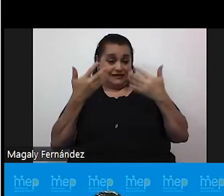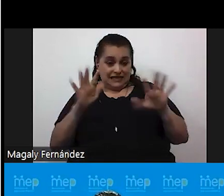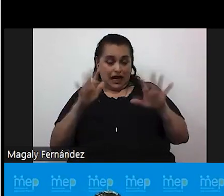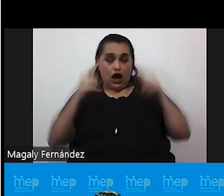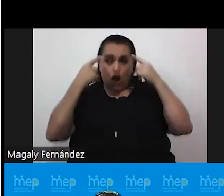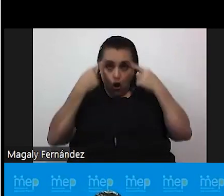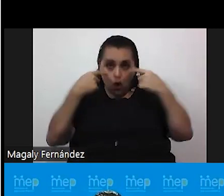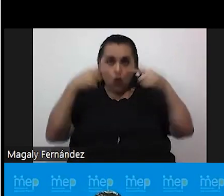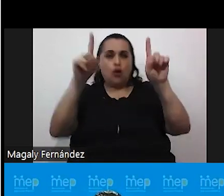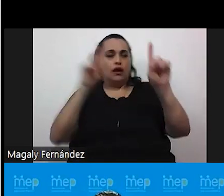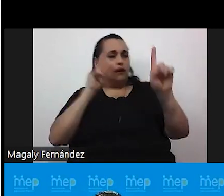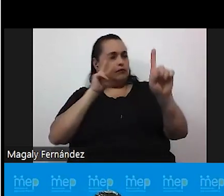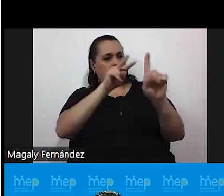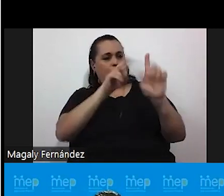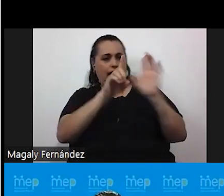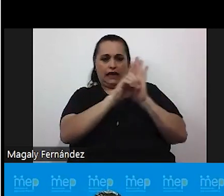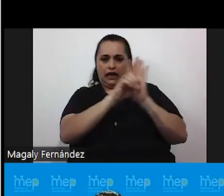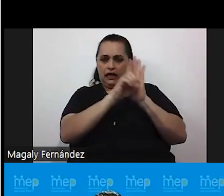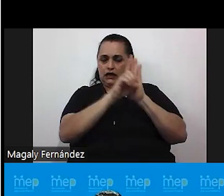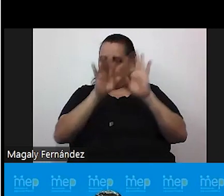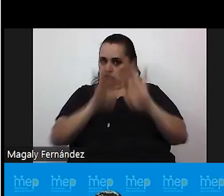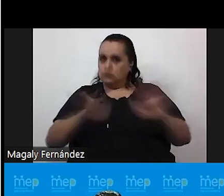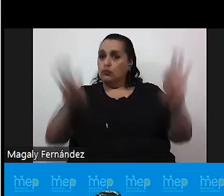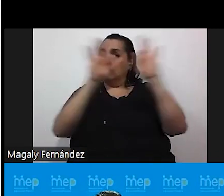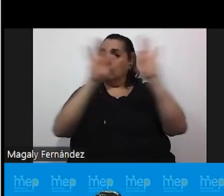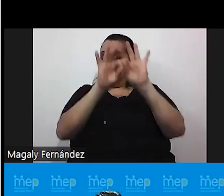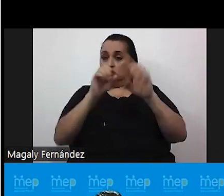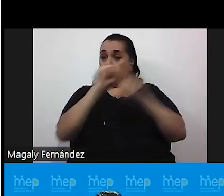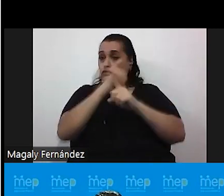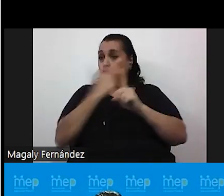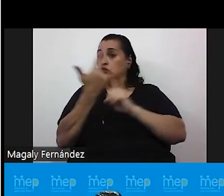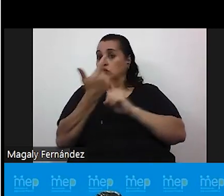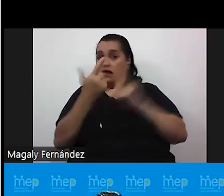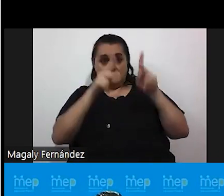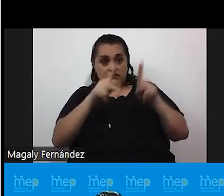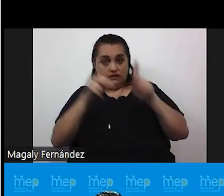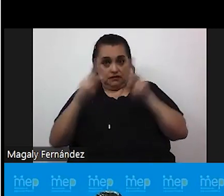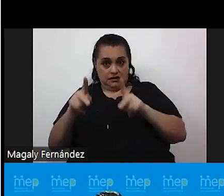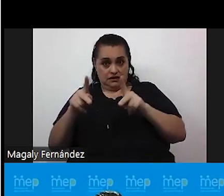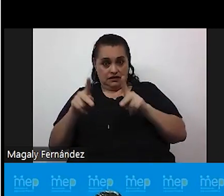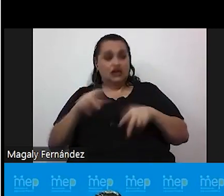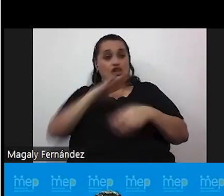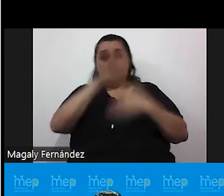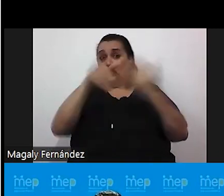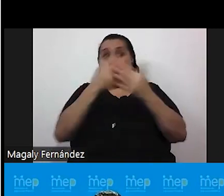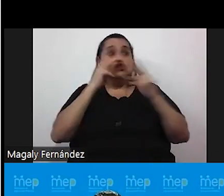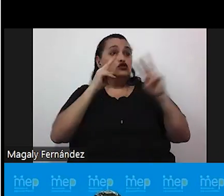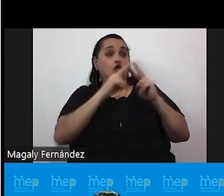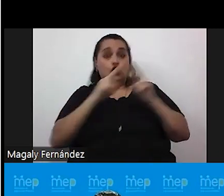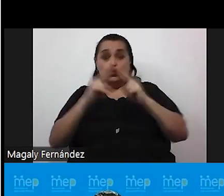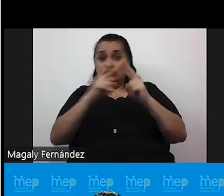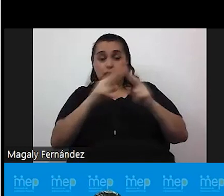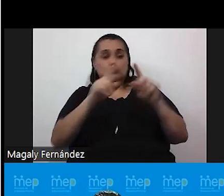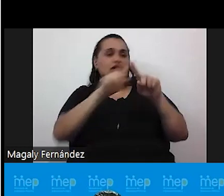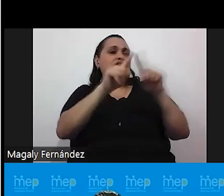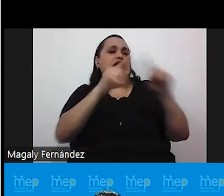logrado derechos importantes, tanto sociales como civiles y casi todos conocemos personas con diferentes orientaciones